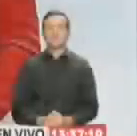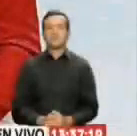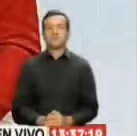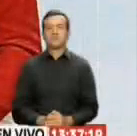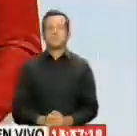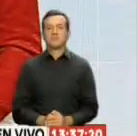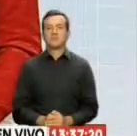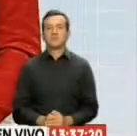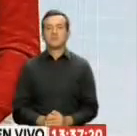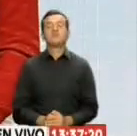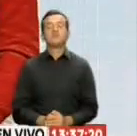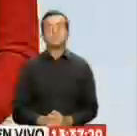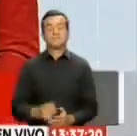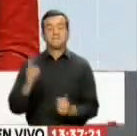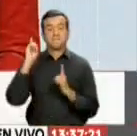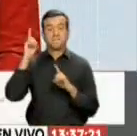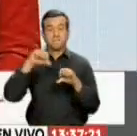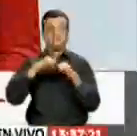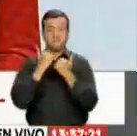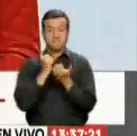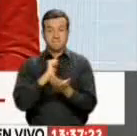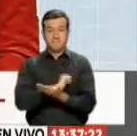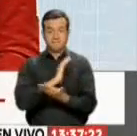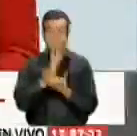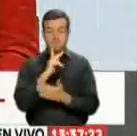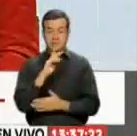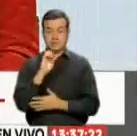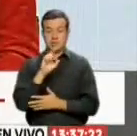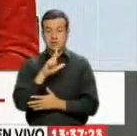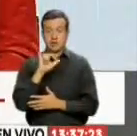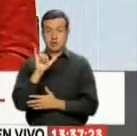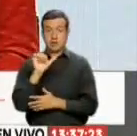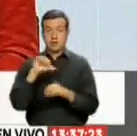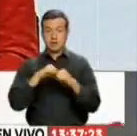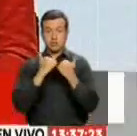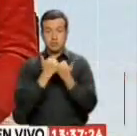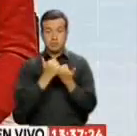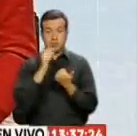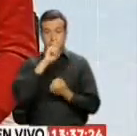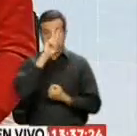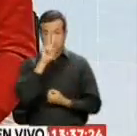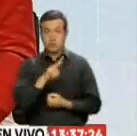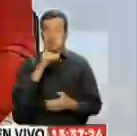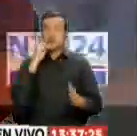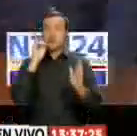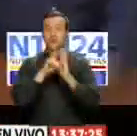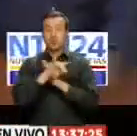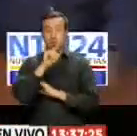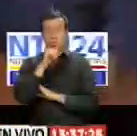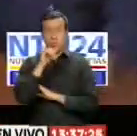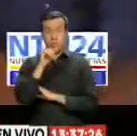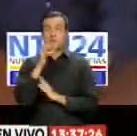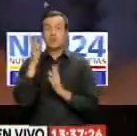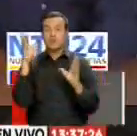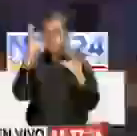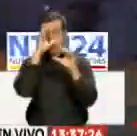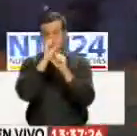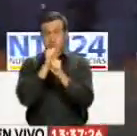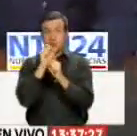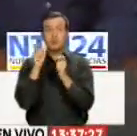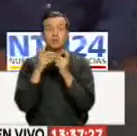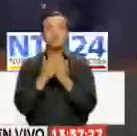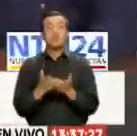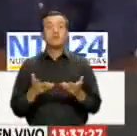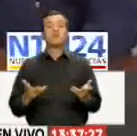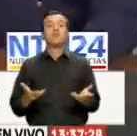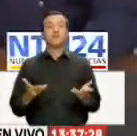Y la diputada De la asamblea Nacional Kelly Perfecto De la asamblea Nacional de Venezuela Denunció que la noche Del jueves Agentes del servicio Bolivariano de